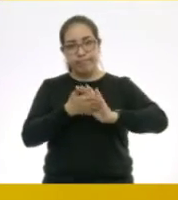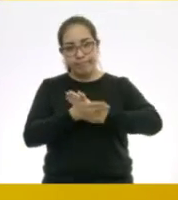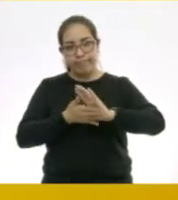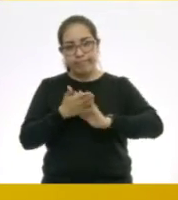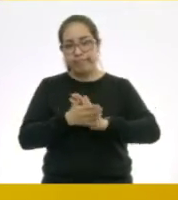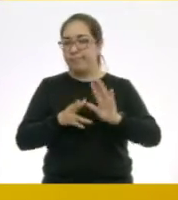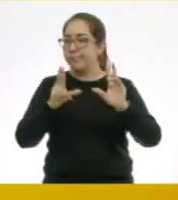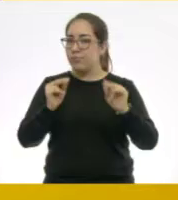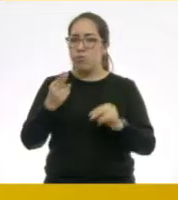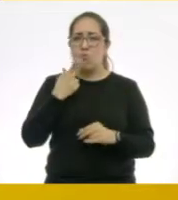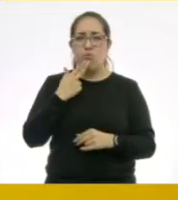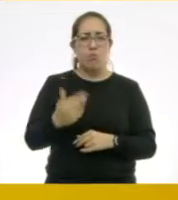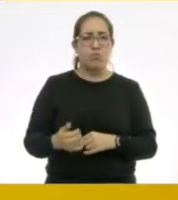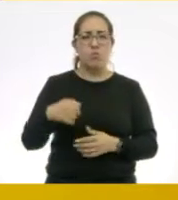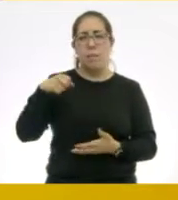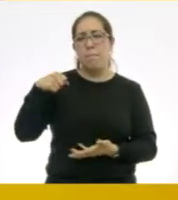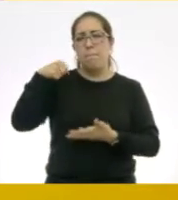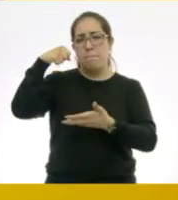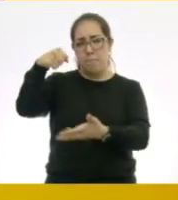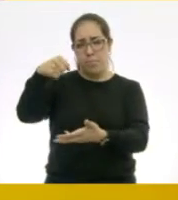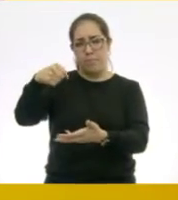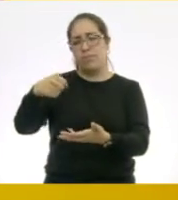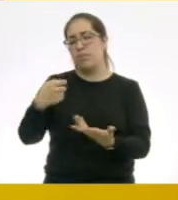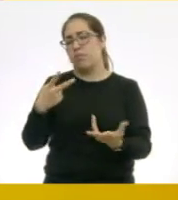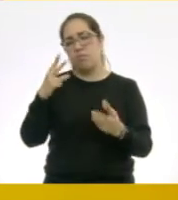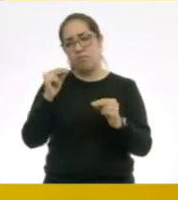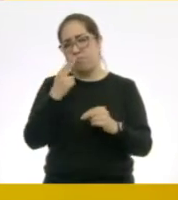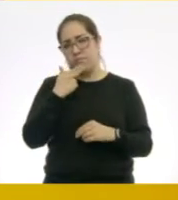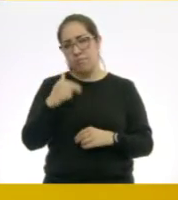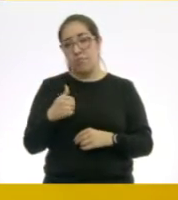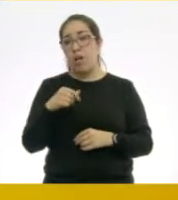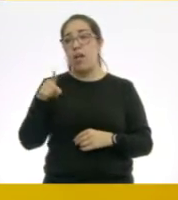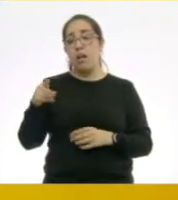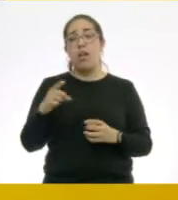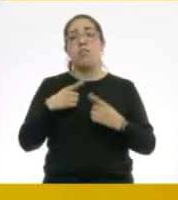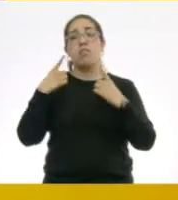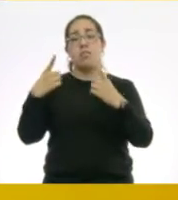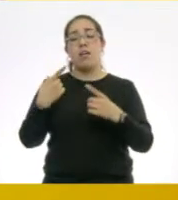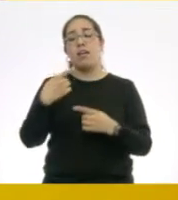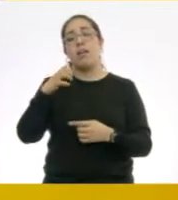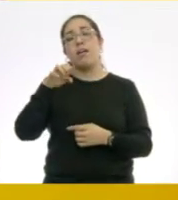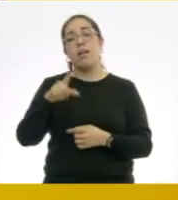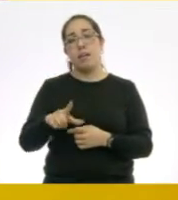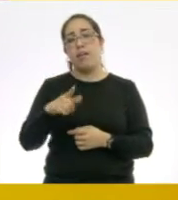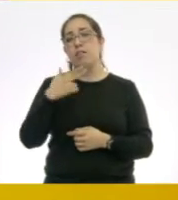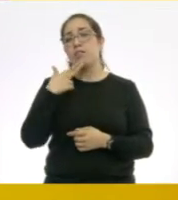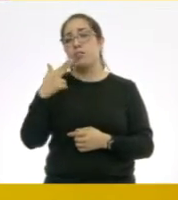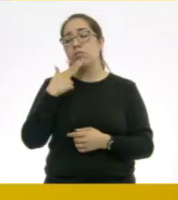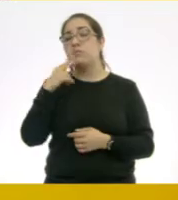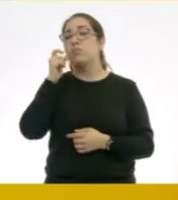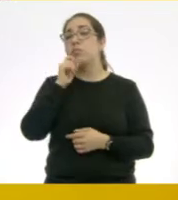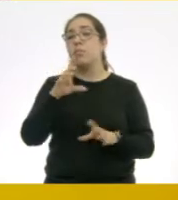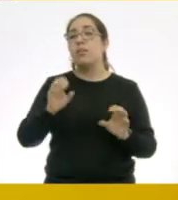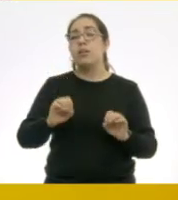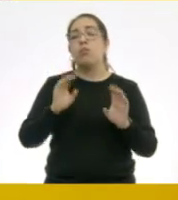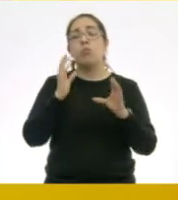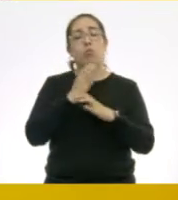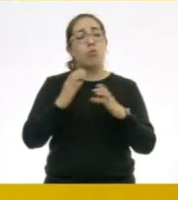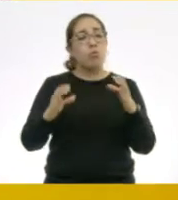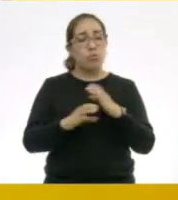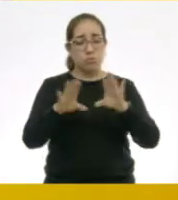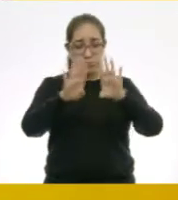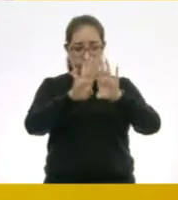evita entregar bolsas de plástico, proporciona a tus clientes gel antibacterial e implementa barreras de acrílico o plástico y